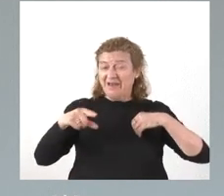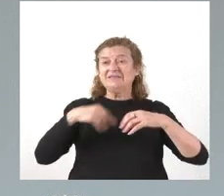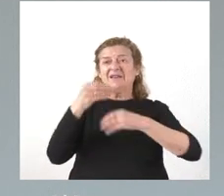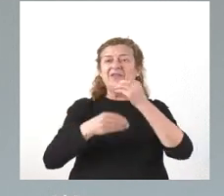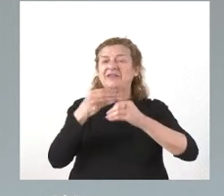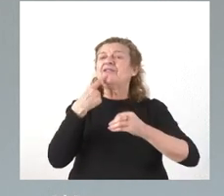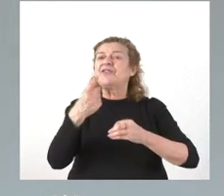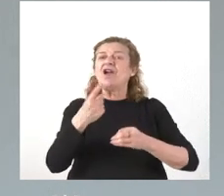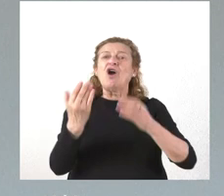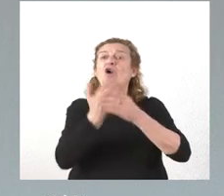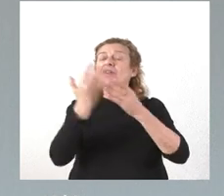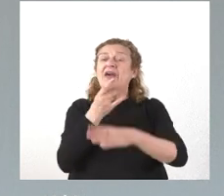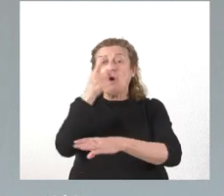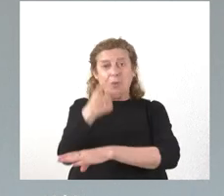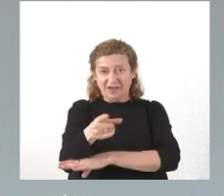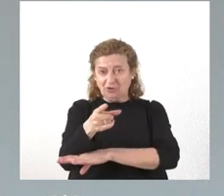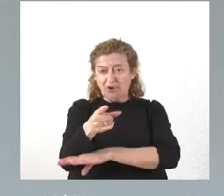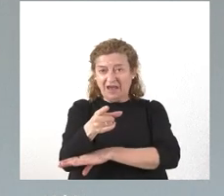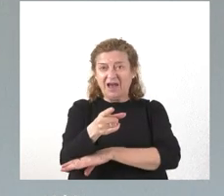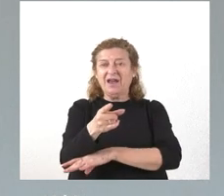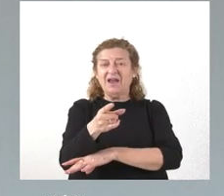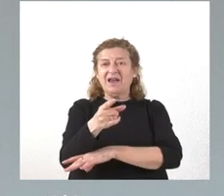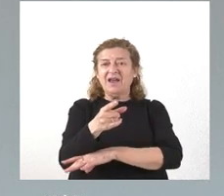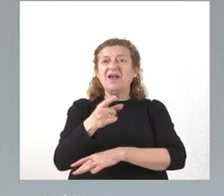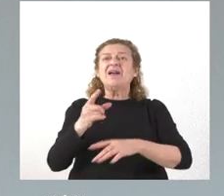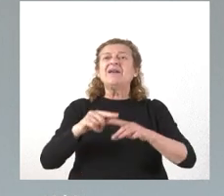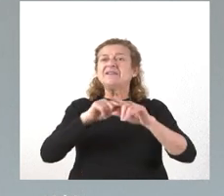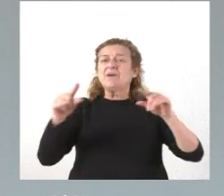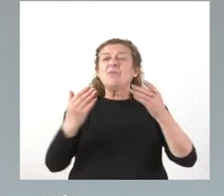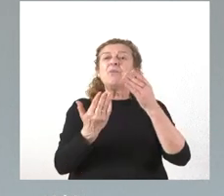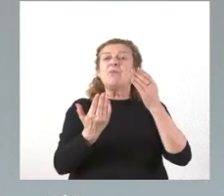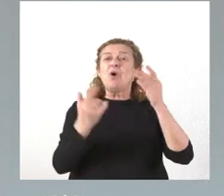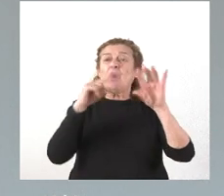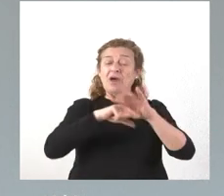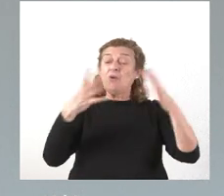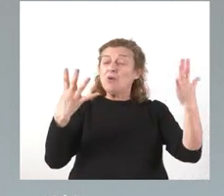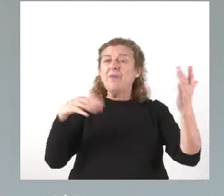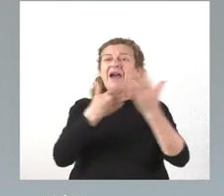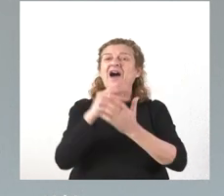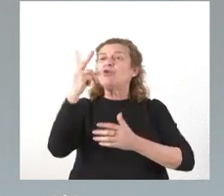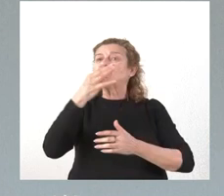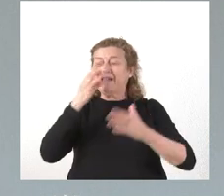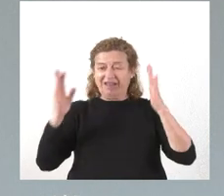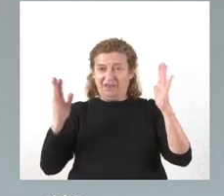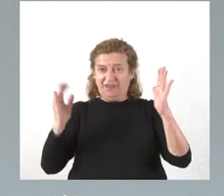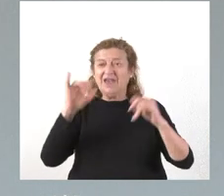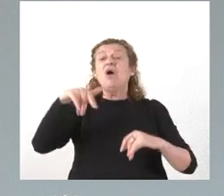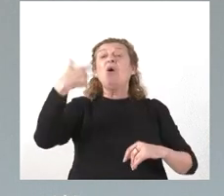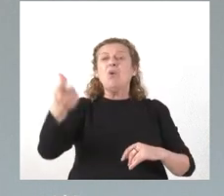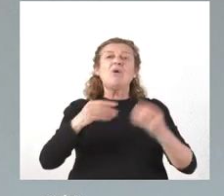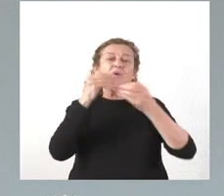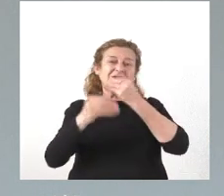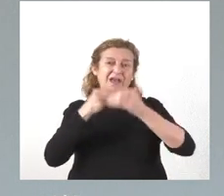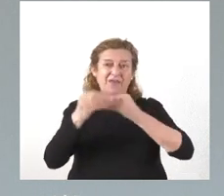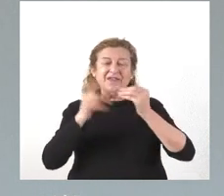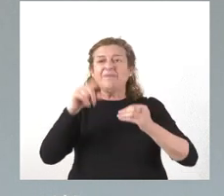como jornada obligatoria la que transcurre entre las horas nueve a dos de la tarde y luego se establecen